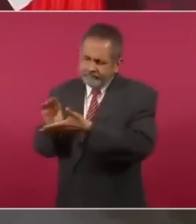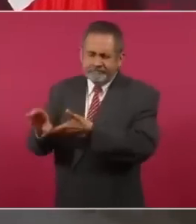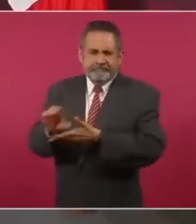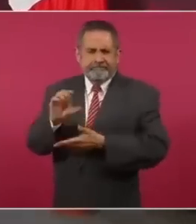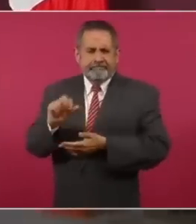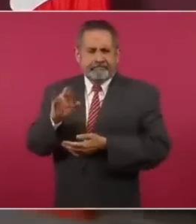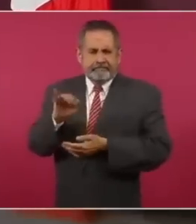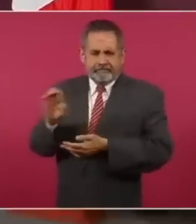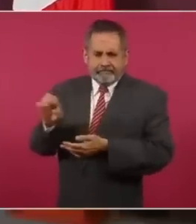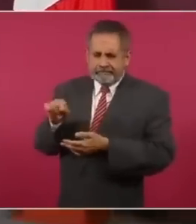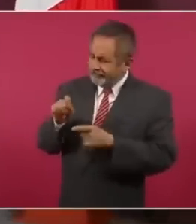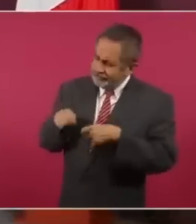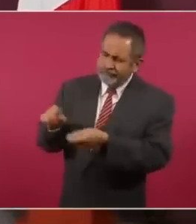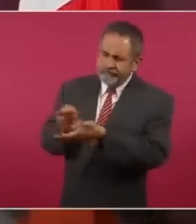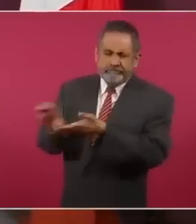Caribe.